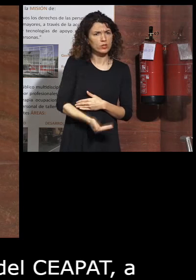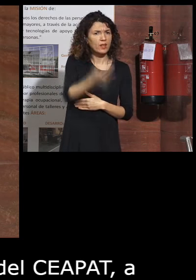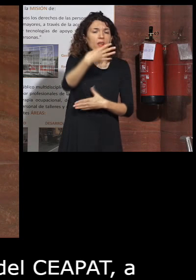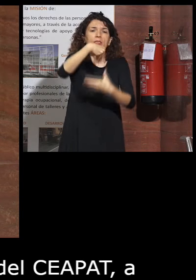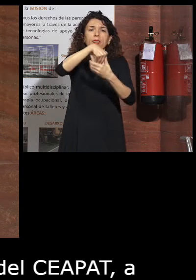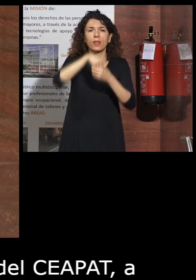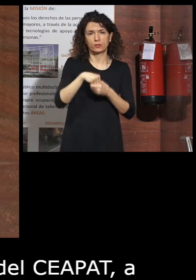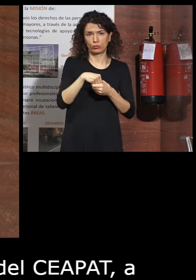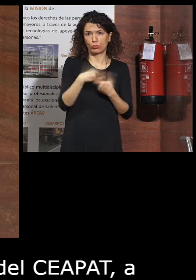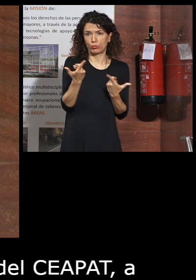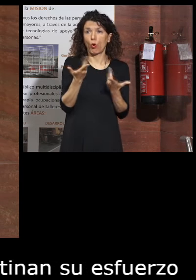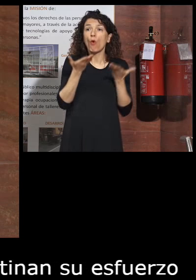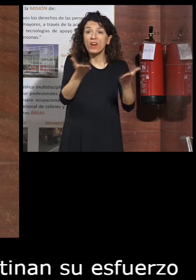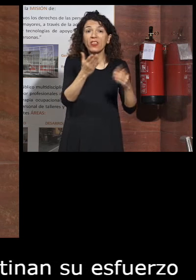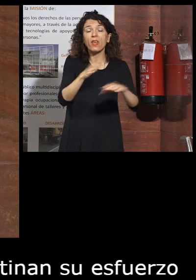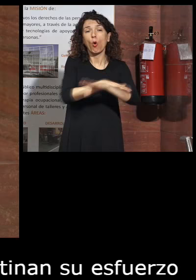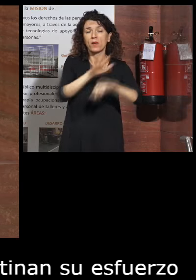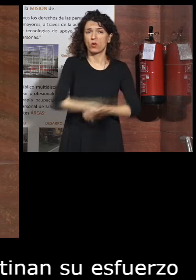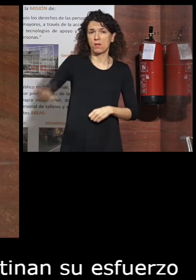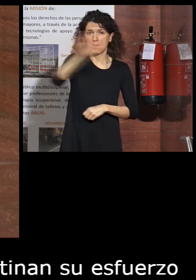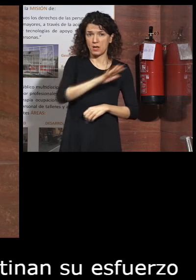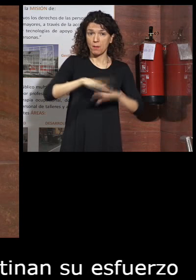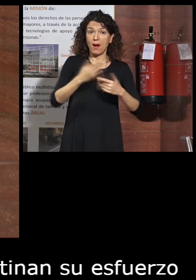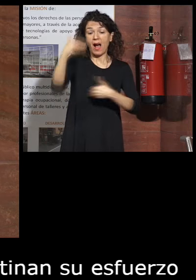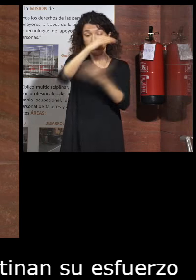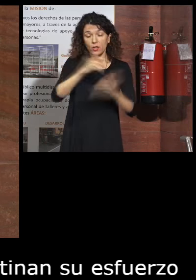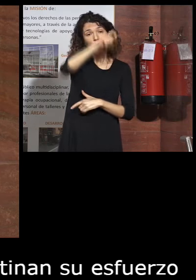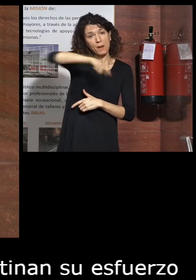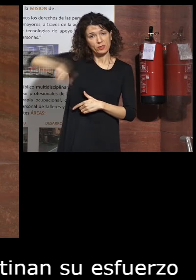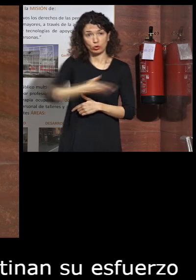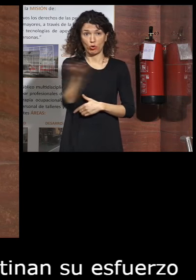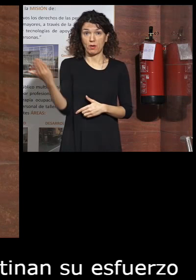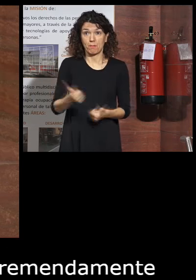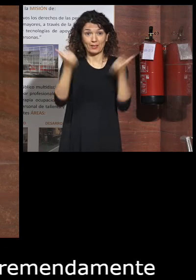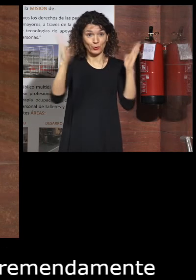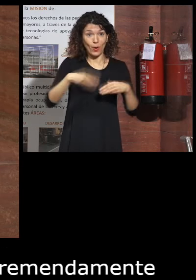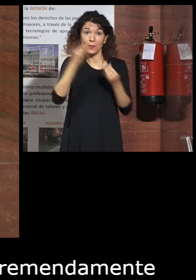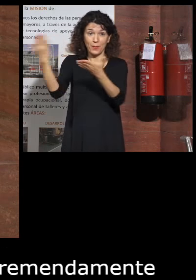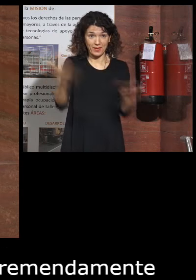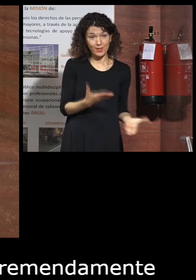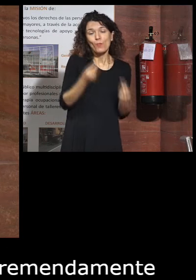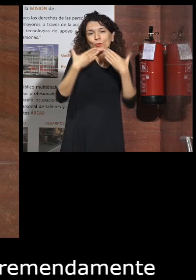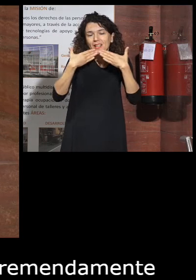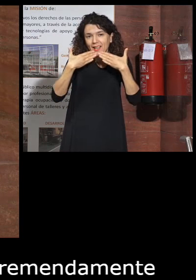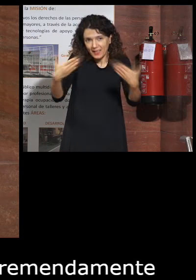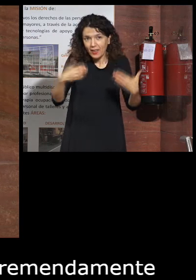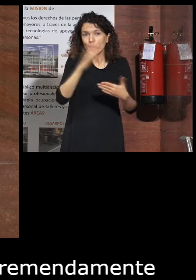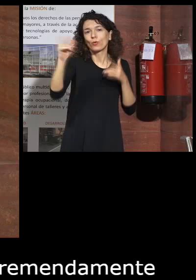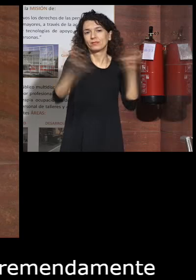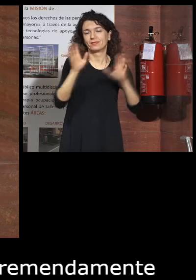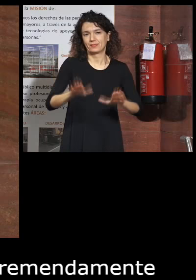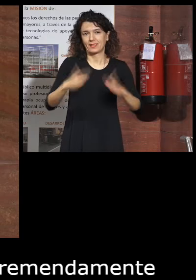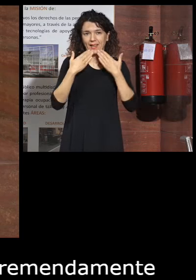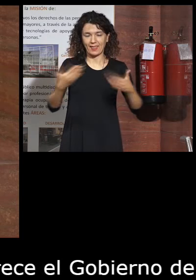conjunto de lo que ofrece el Gobierno de España a las necesidades las personas. Nada más, bienvenidos y muchísimas gracias por estar aquí.